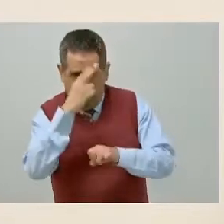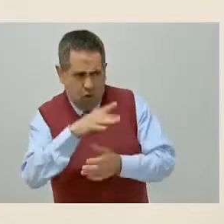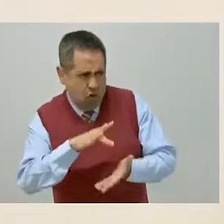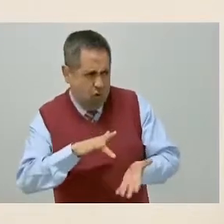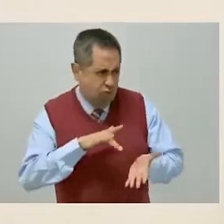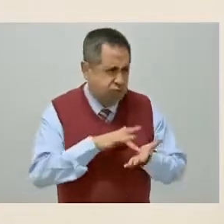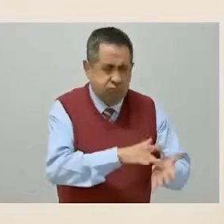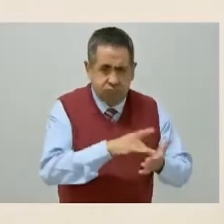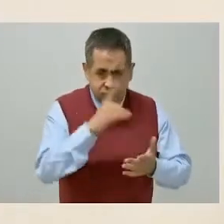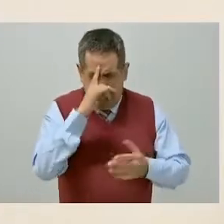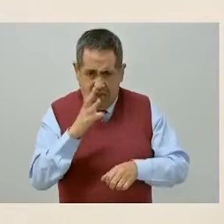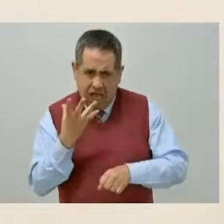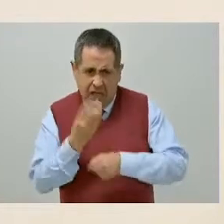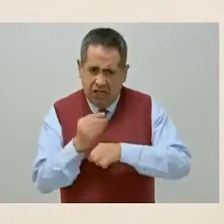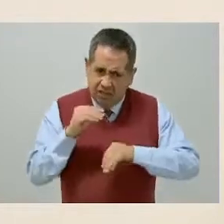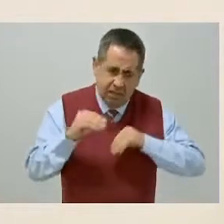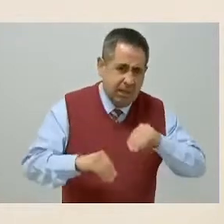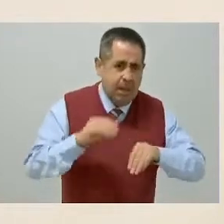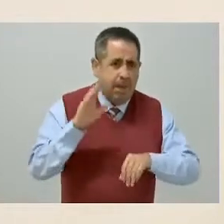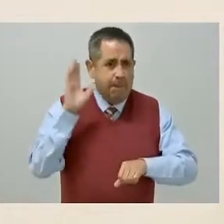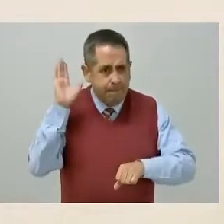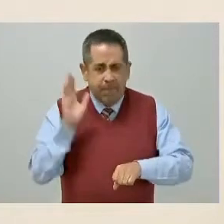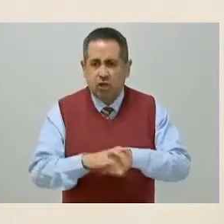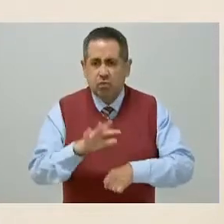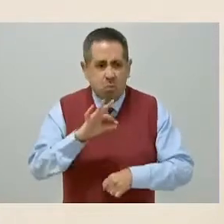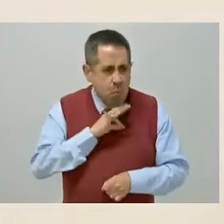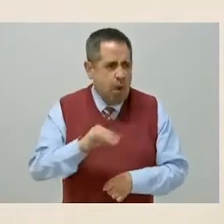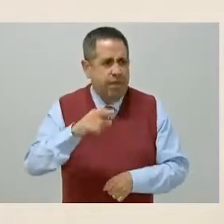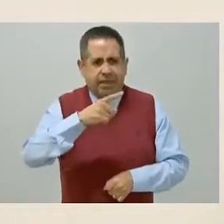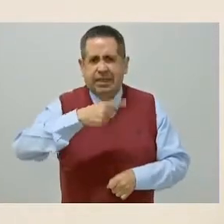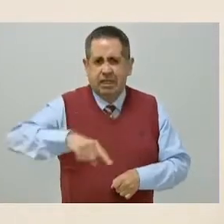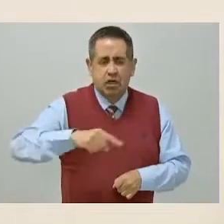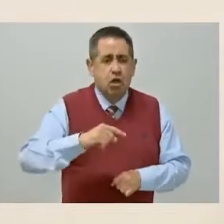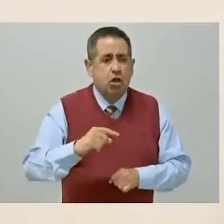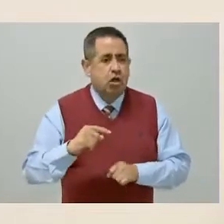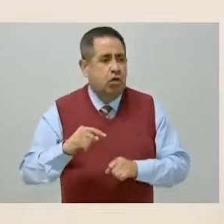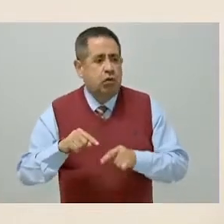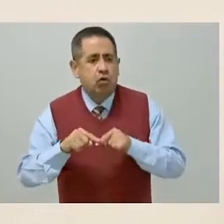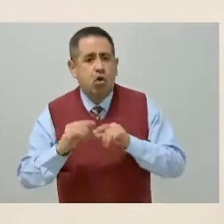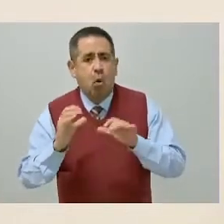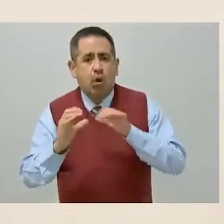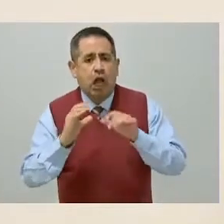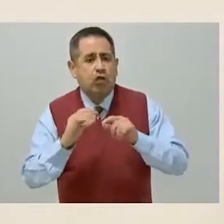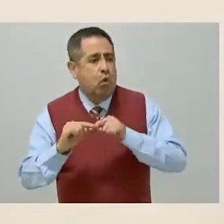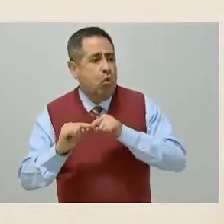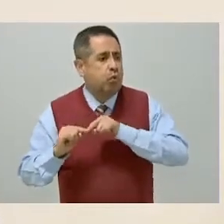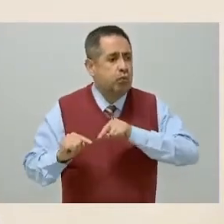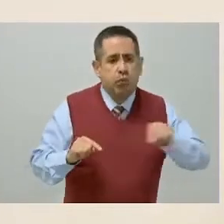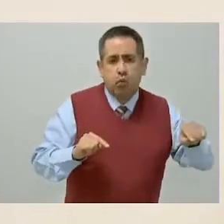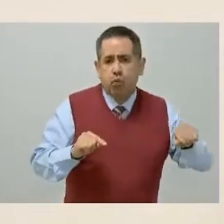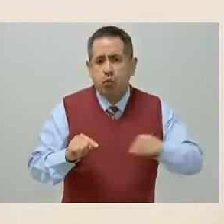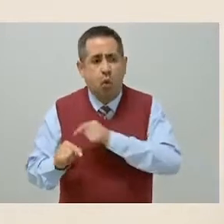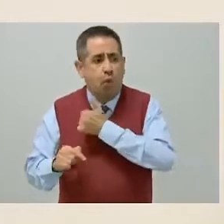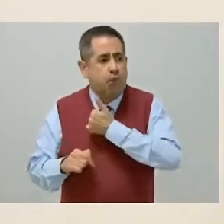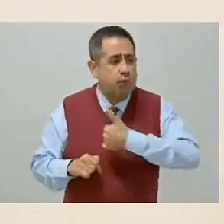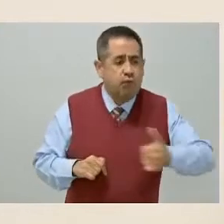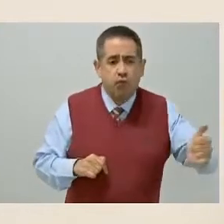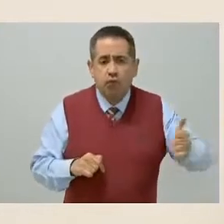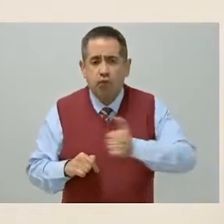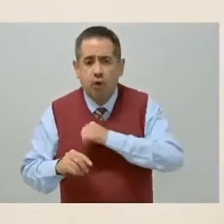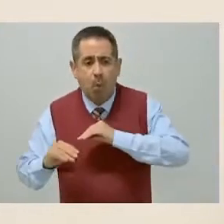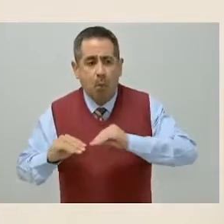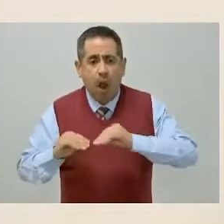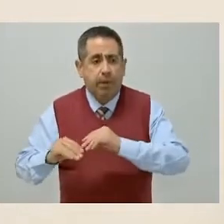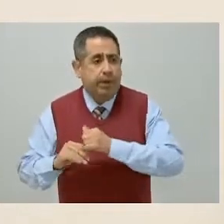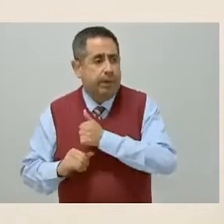fortalecer la capacidad de sus comunicaciones, de su infraestructura de movilidad